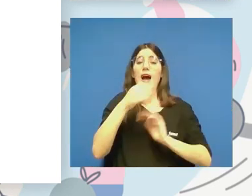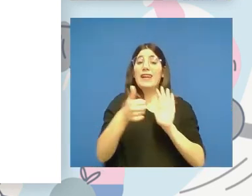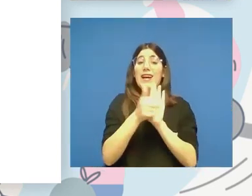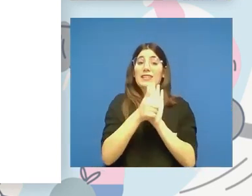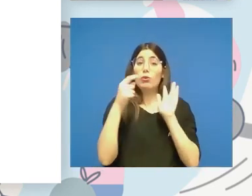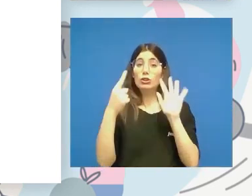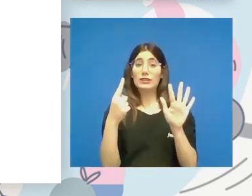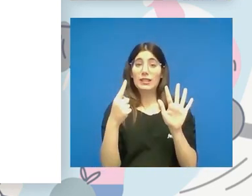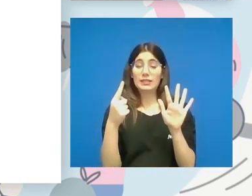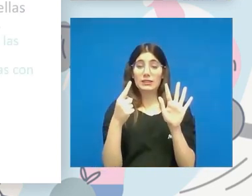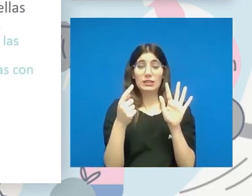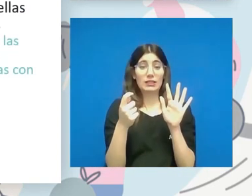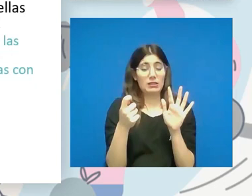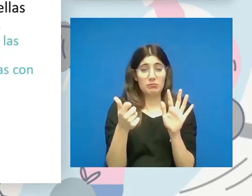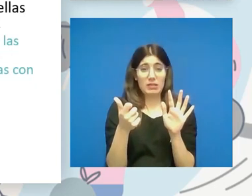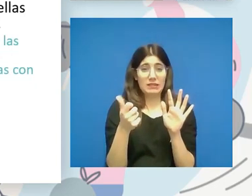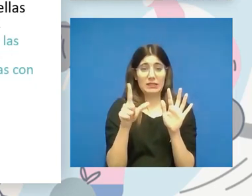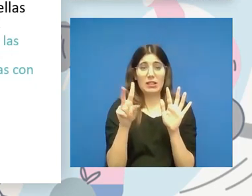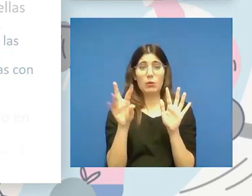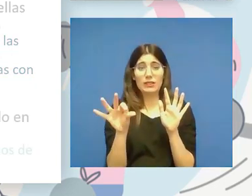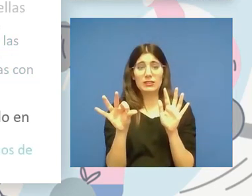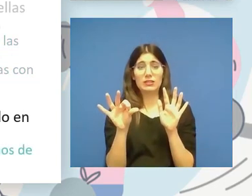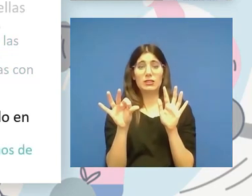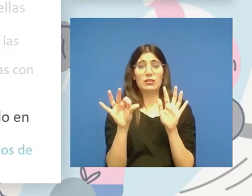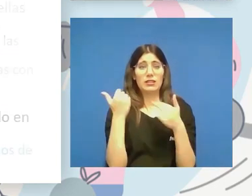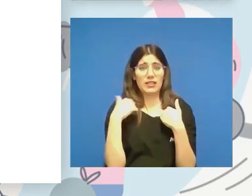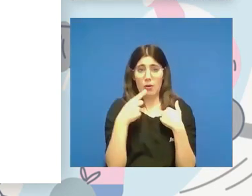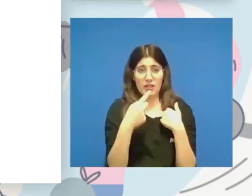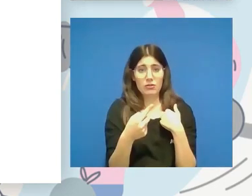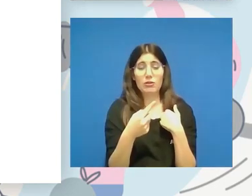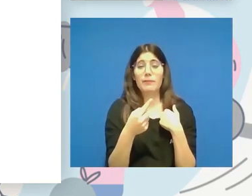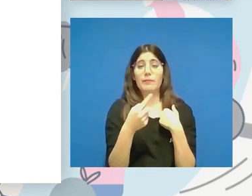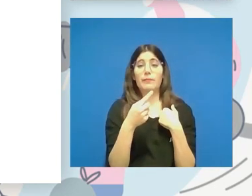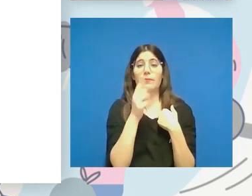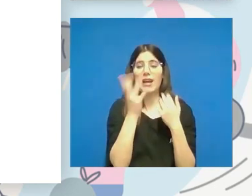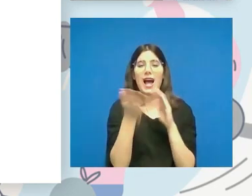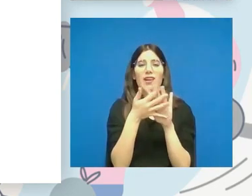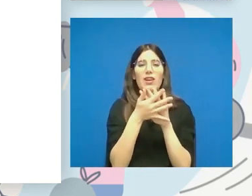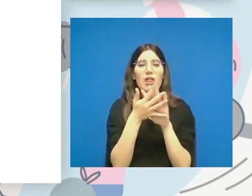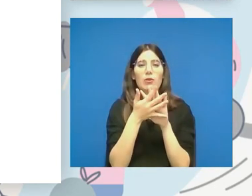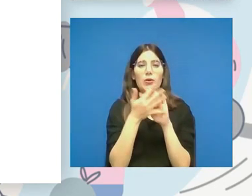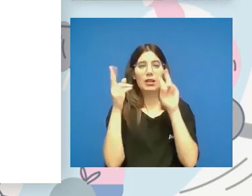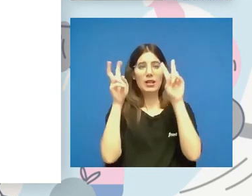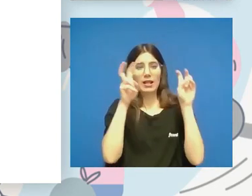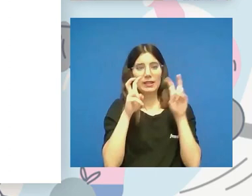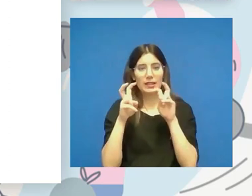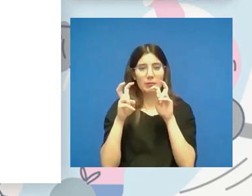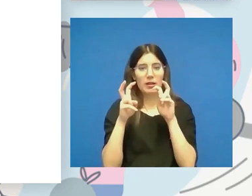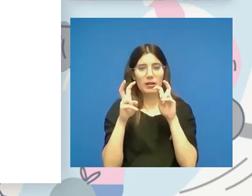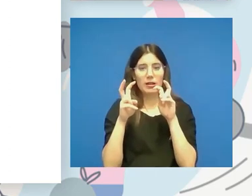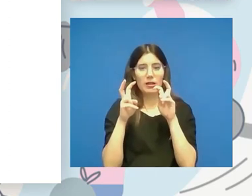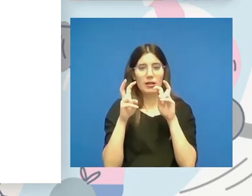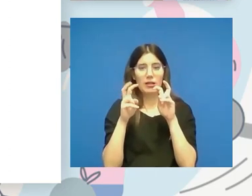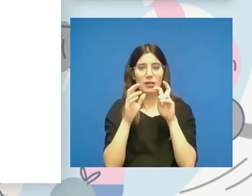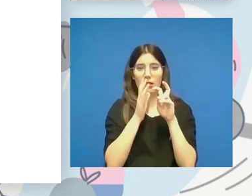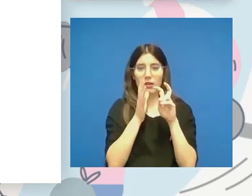que prácticamente Luis y otras cuestiones lo ha dicho. Ha hablado, además, del tema de los aspectos ortoprotésicos,